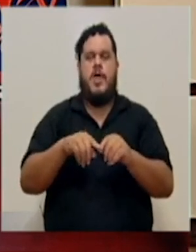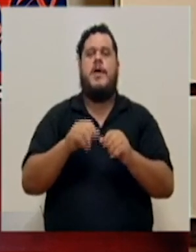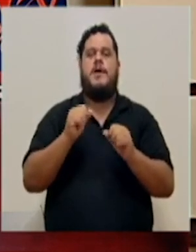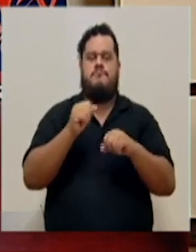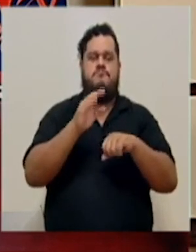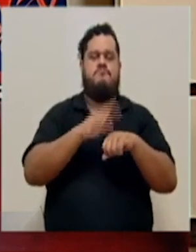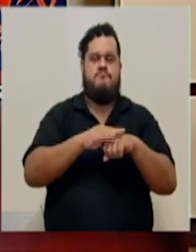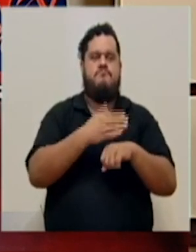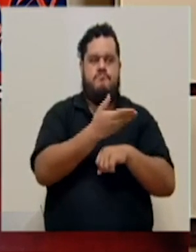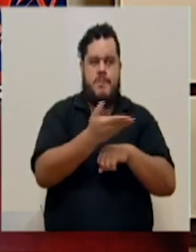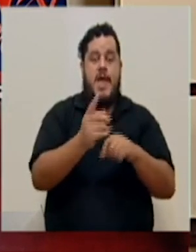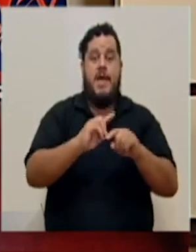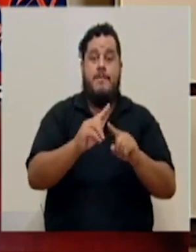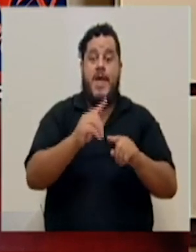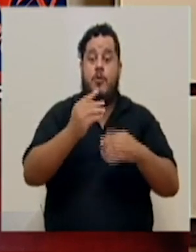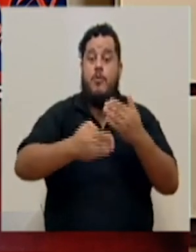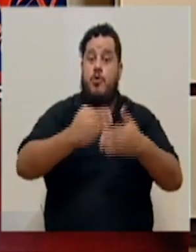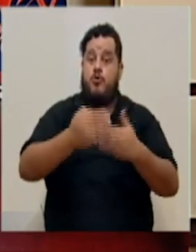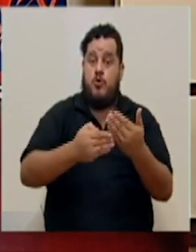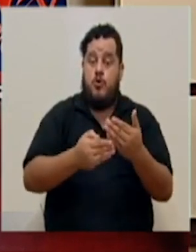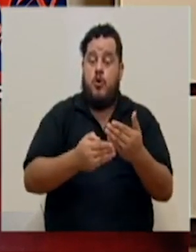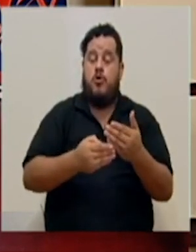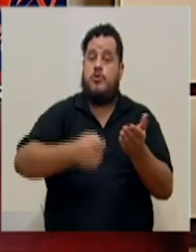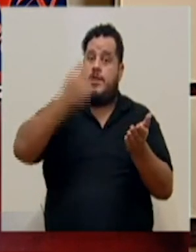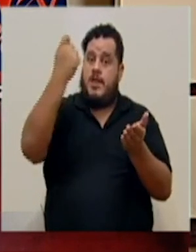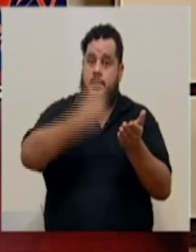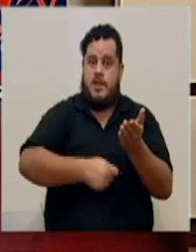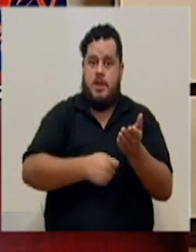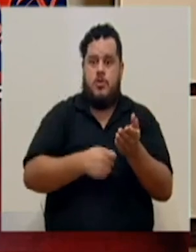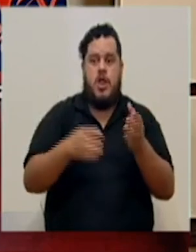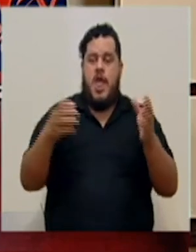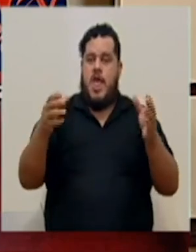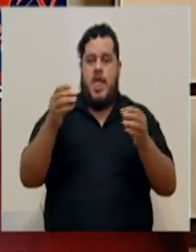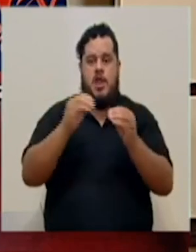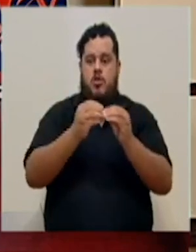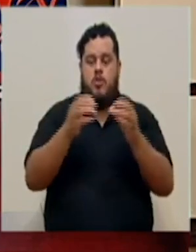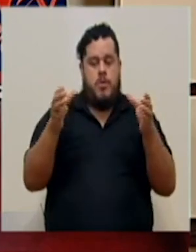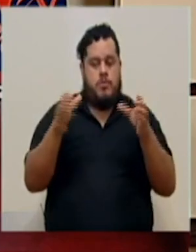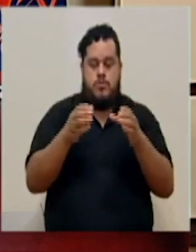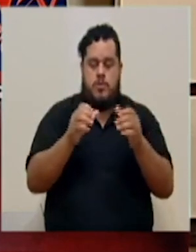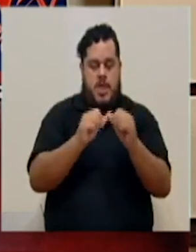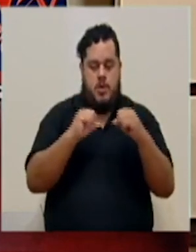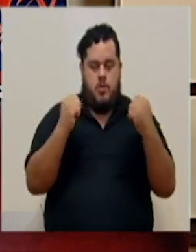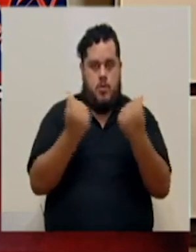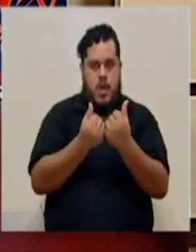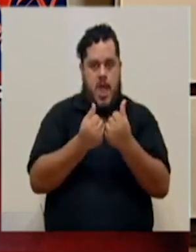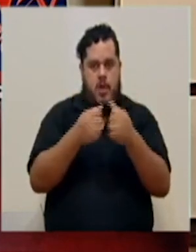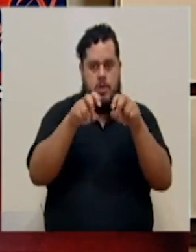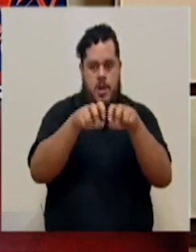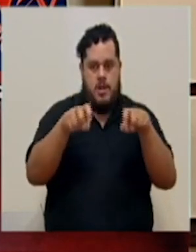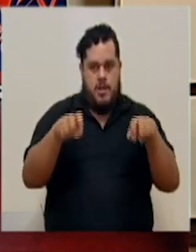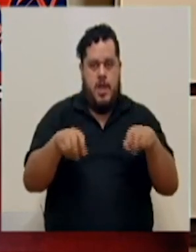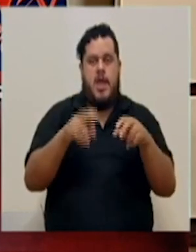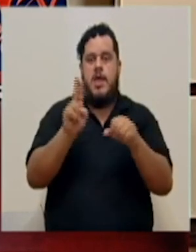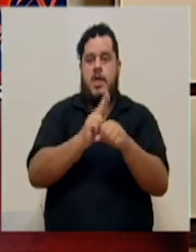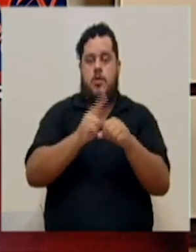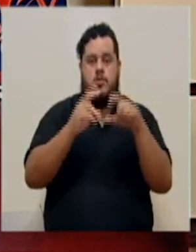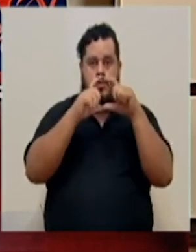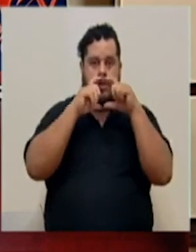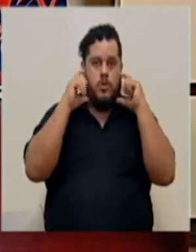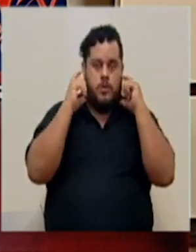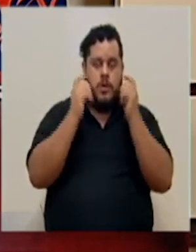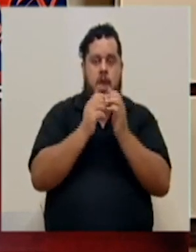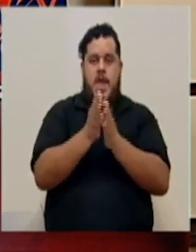rigurosos, con protocolos que permitan el menor número posible de personas en el recinto aplicando todo el distanciamiento, el uso de cubrebocas,